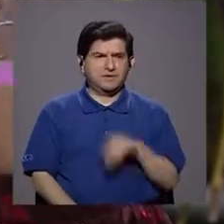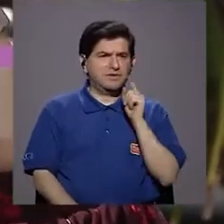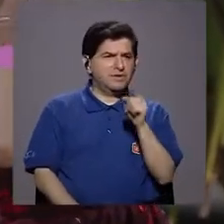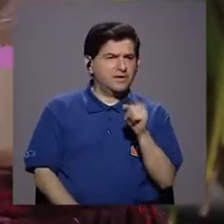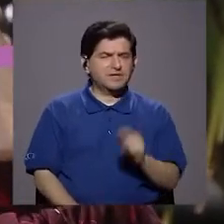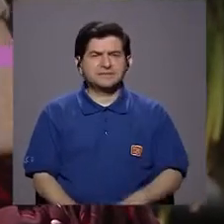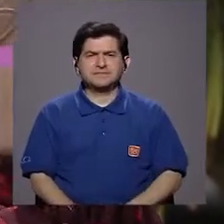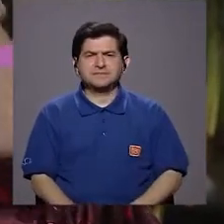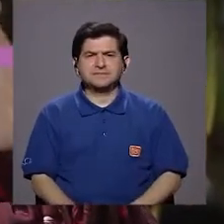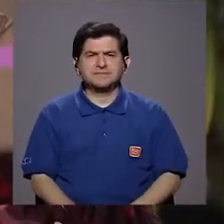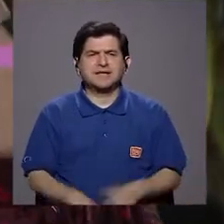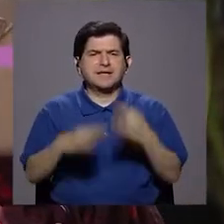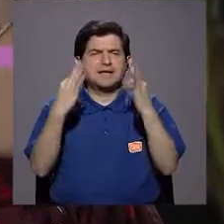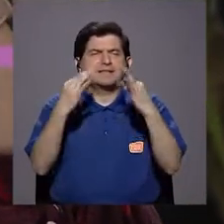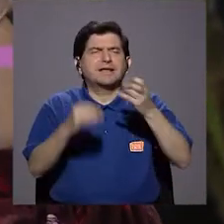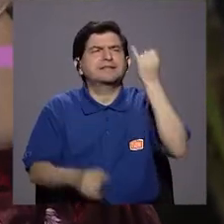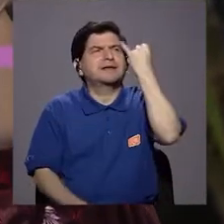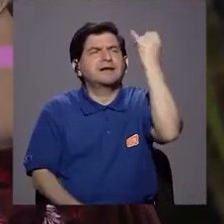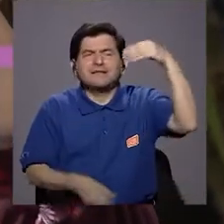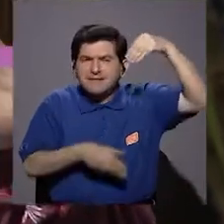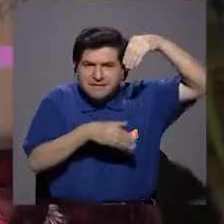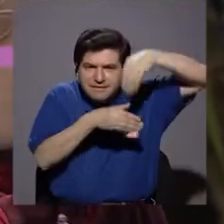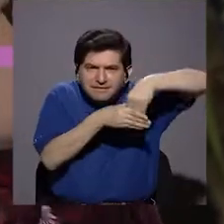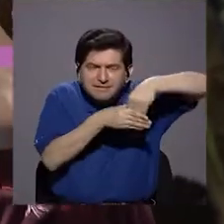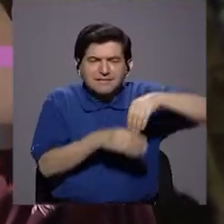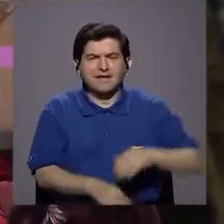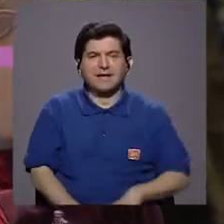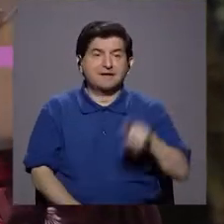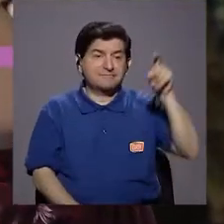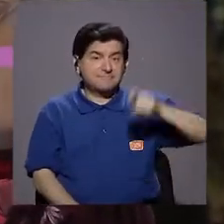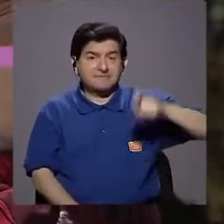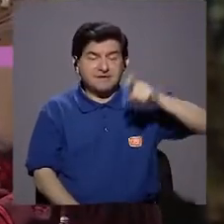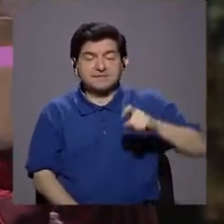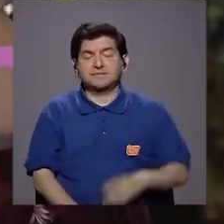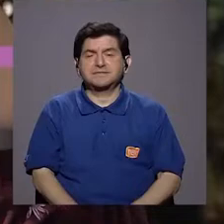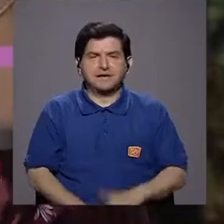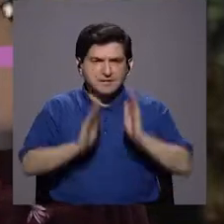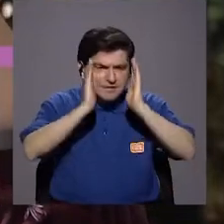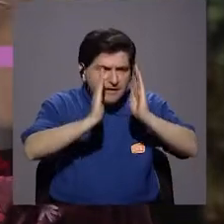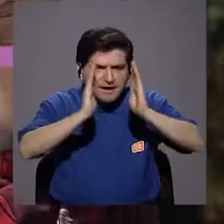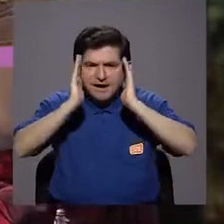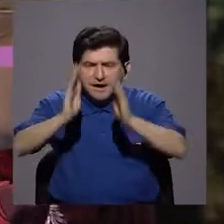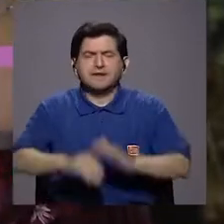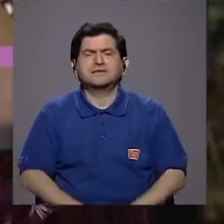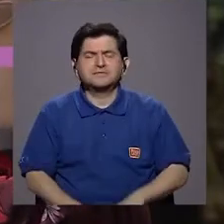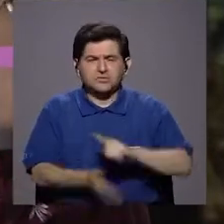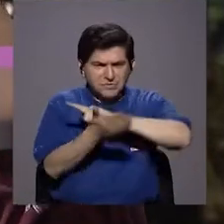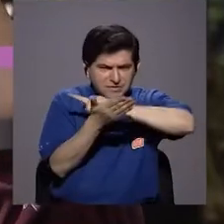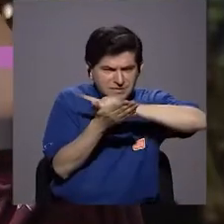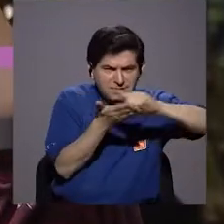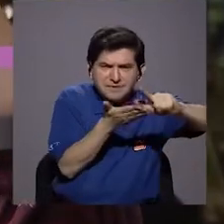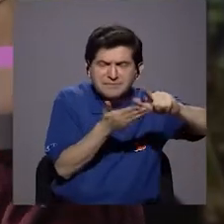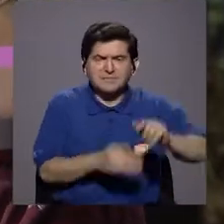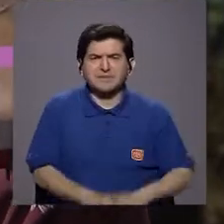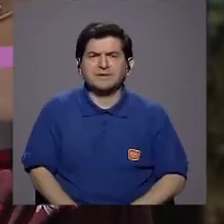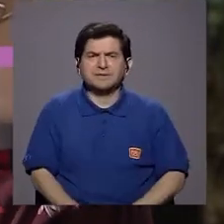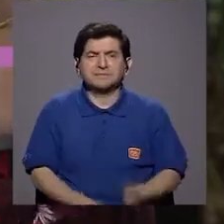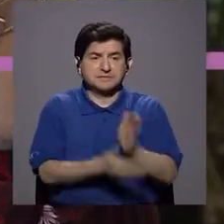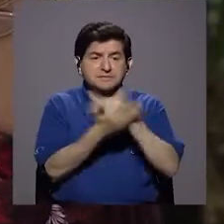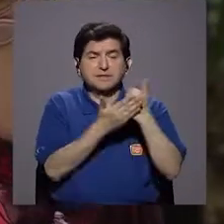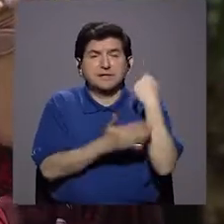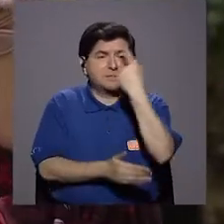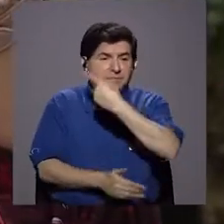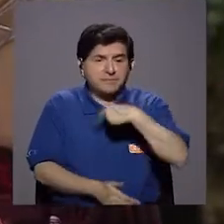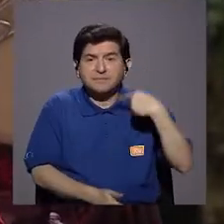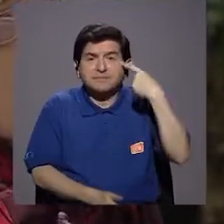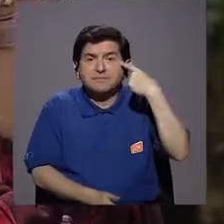meternos el chip de que debemos de tener cuidado de nuestra higiene, de nuestra parte